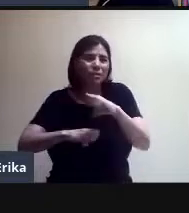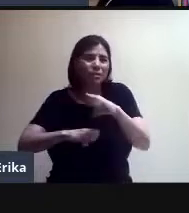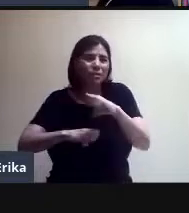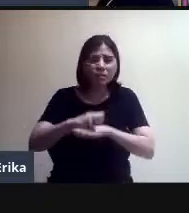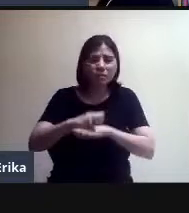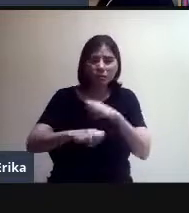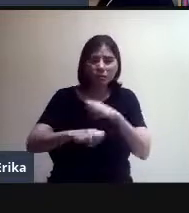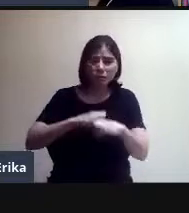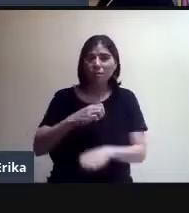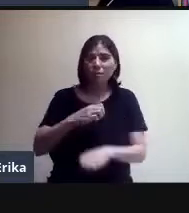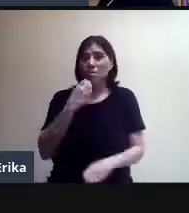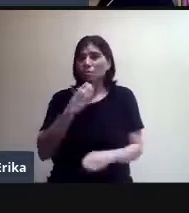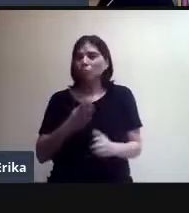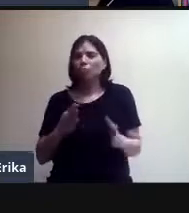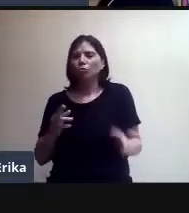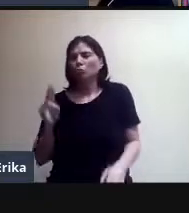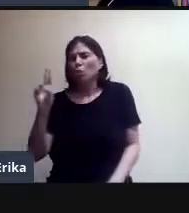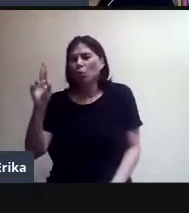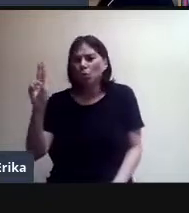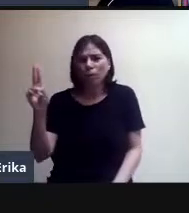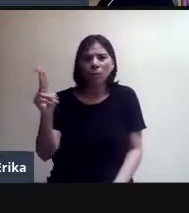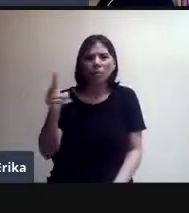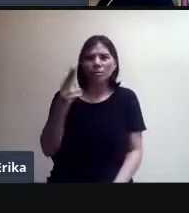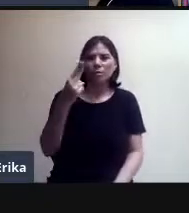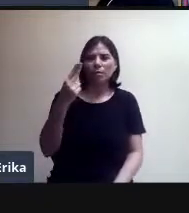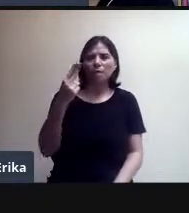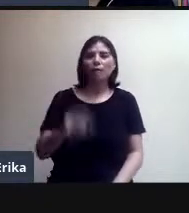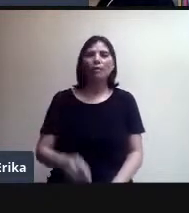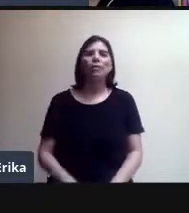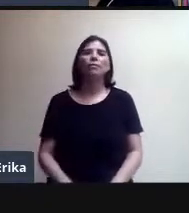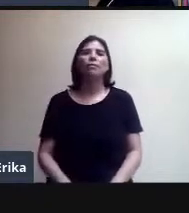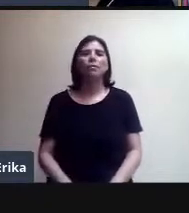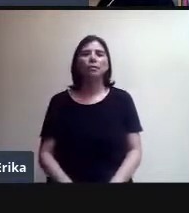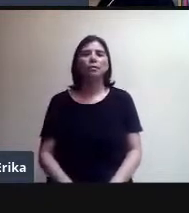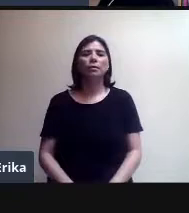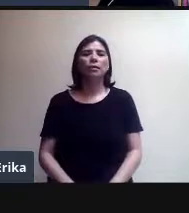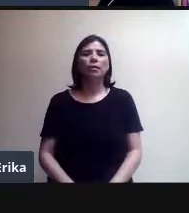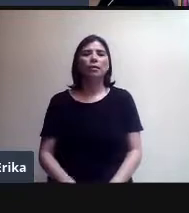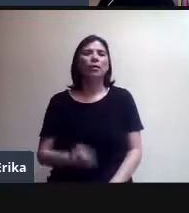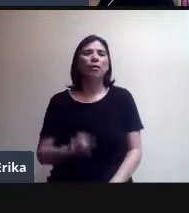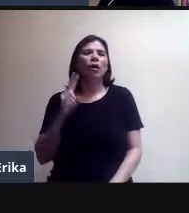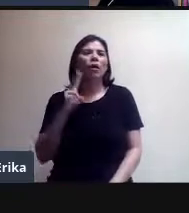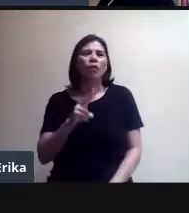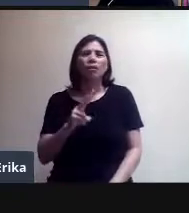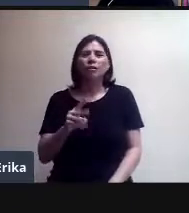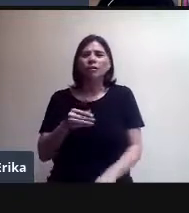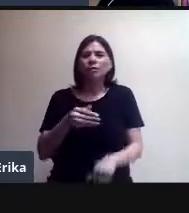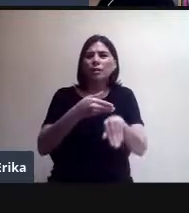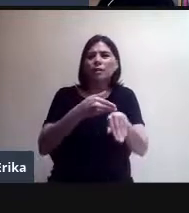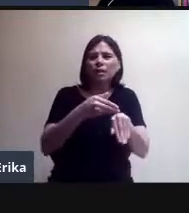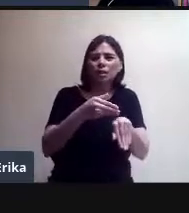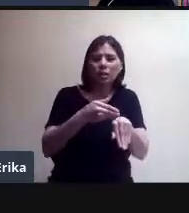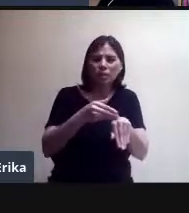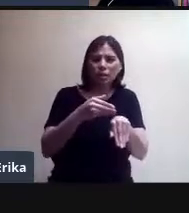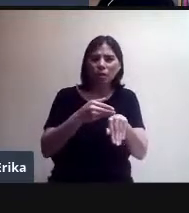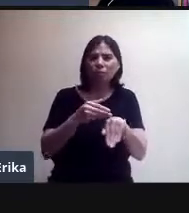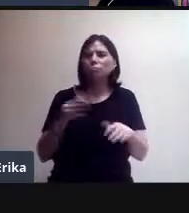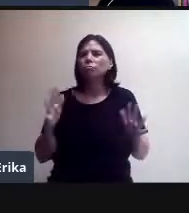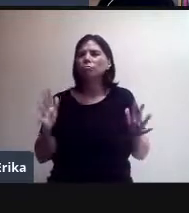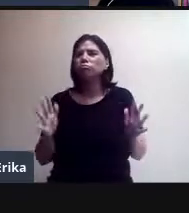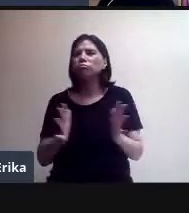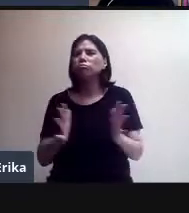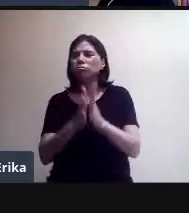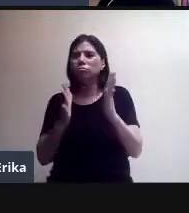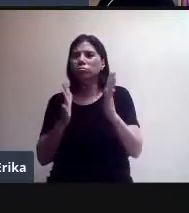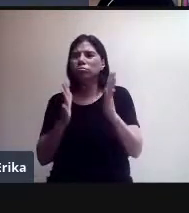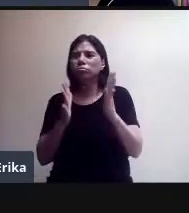educativos, por ejemplo, las universidades. Y fíjense en el número de participantes. En el más